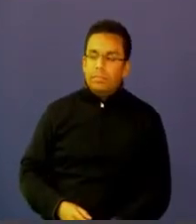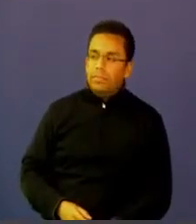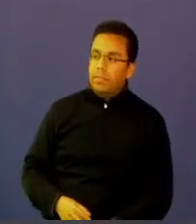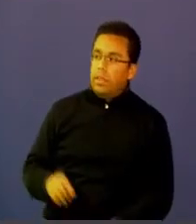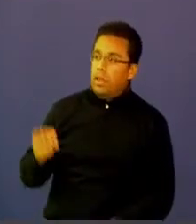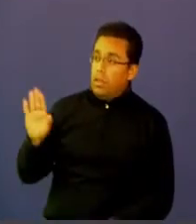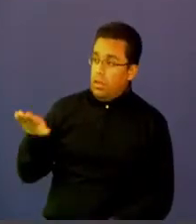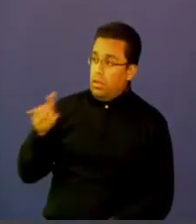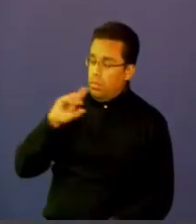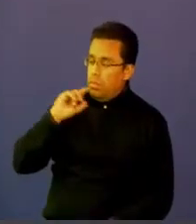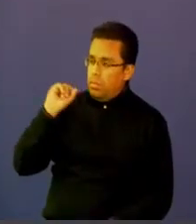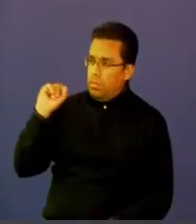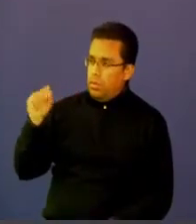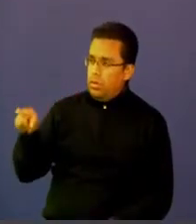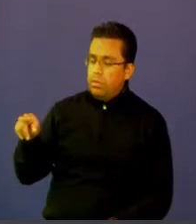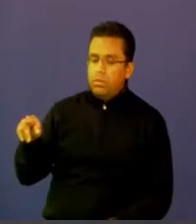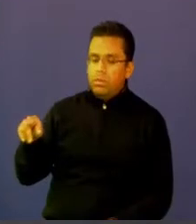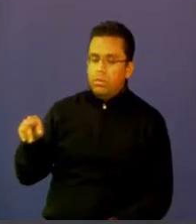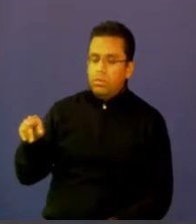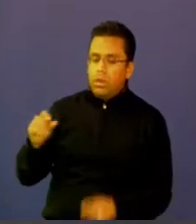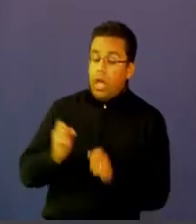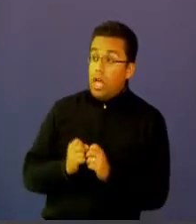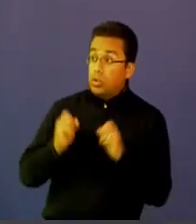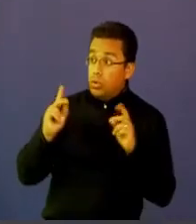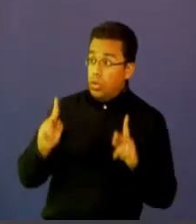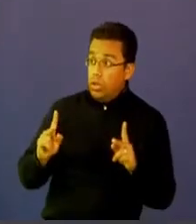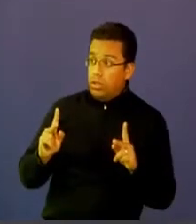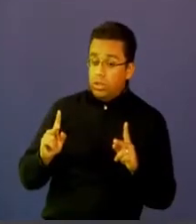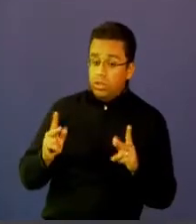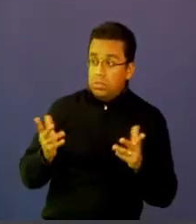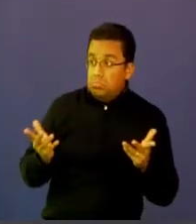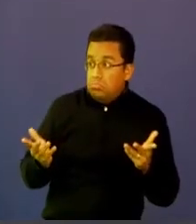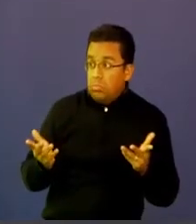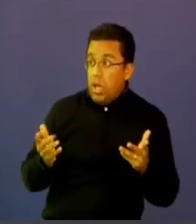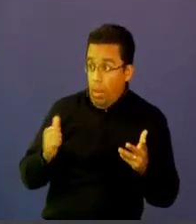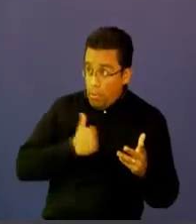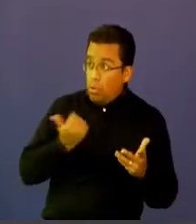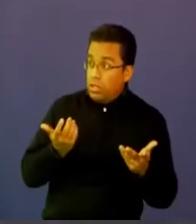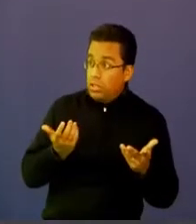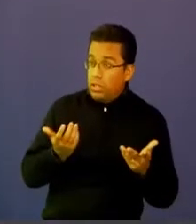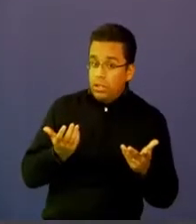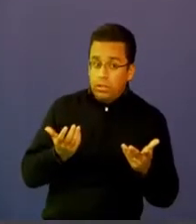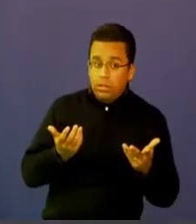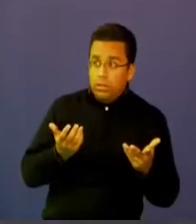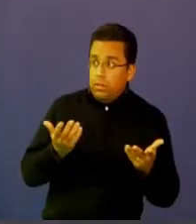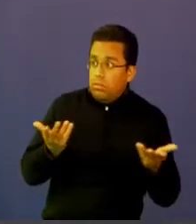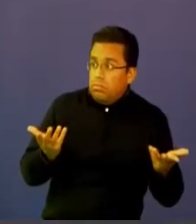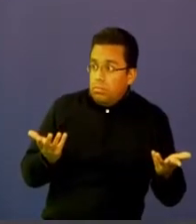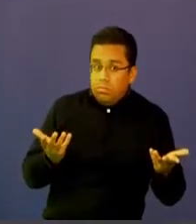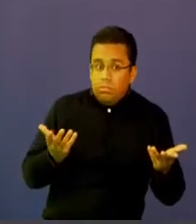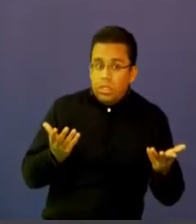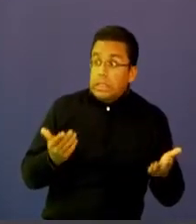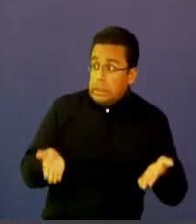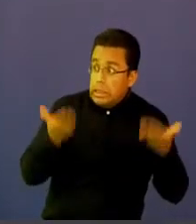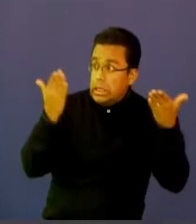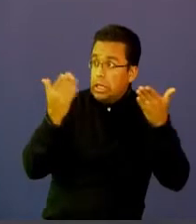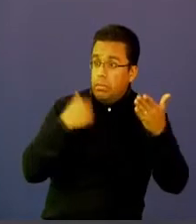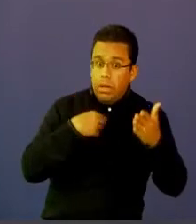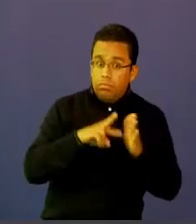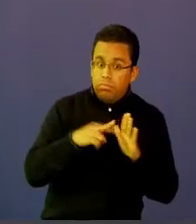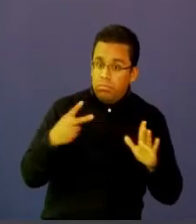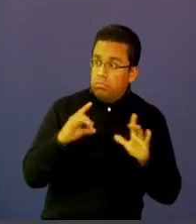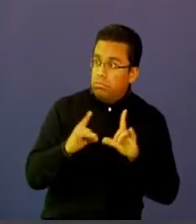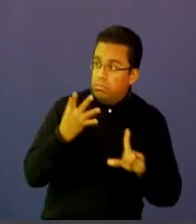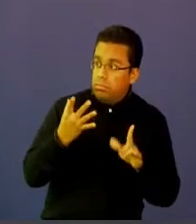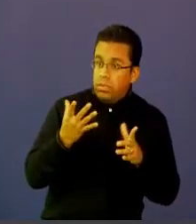los estudiantes a los maestros en esto le están y como es la brecha ahí precisamente definitivamente sí